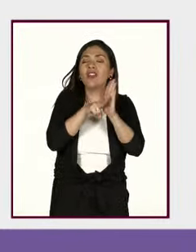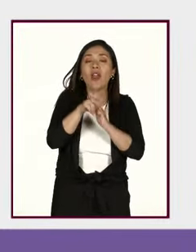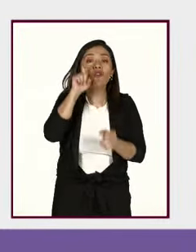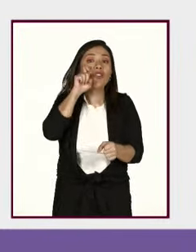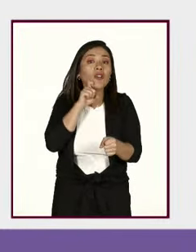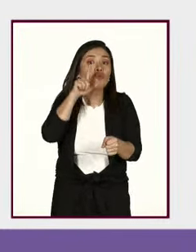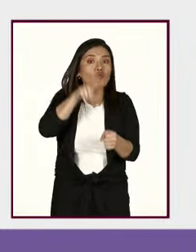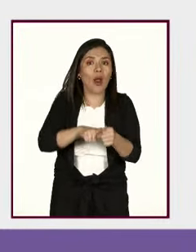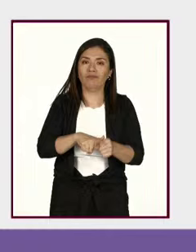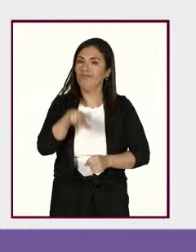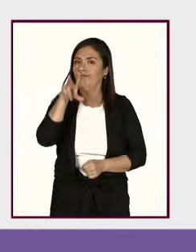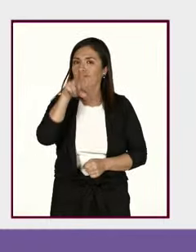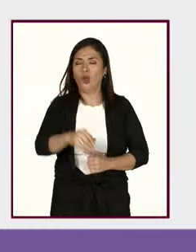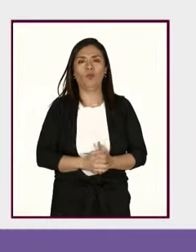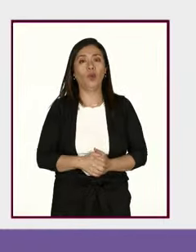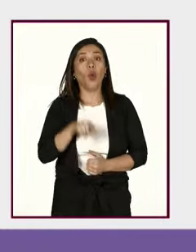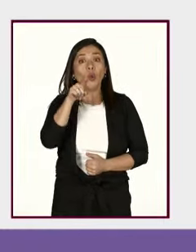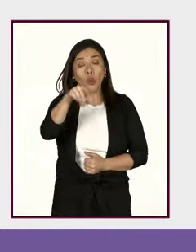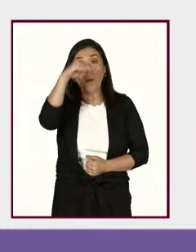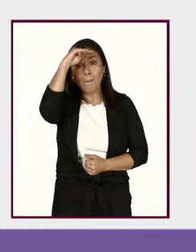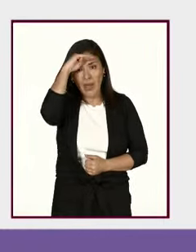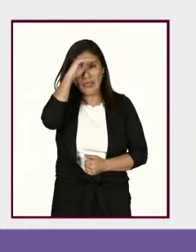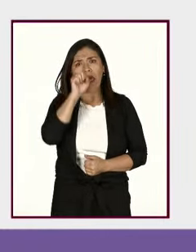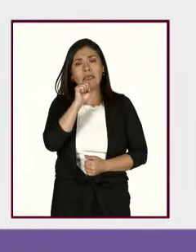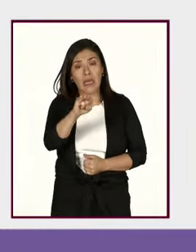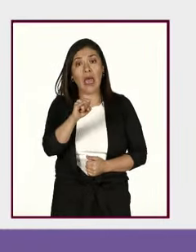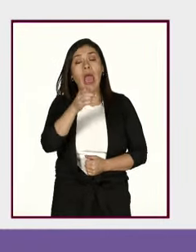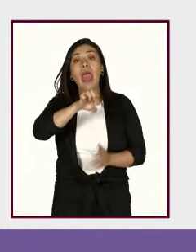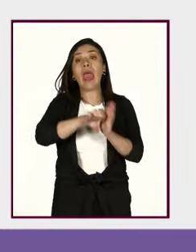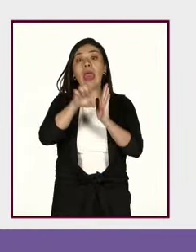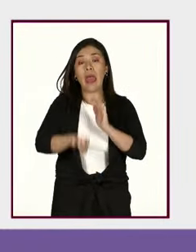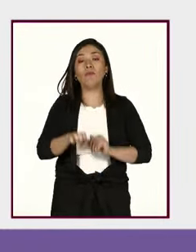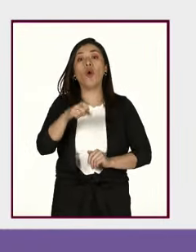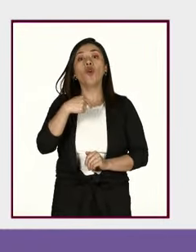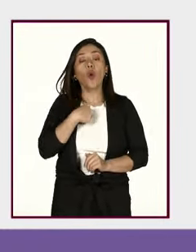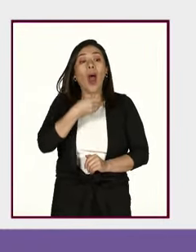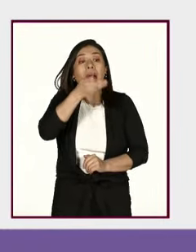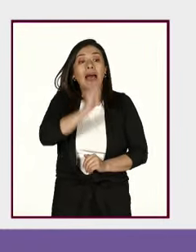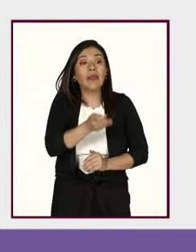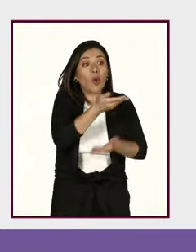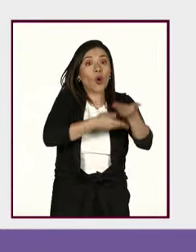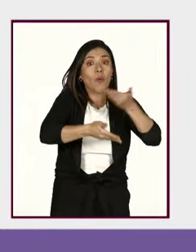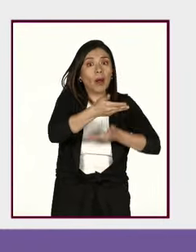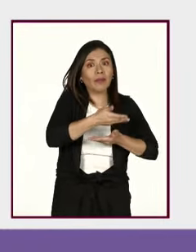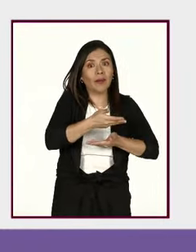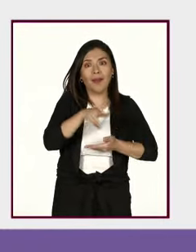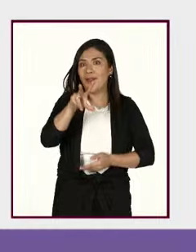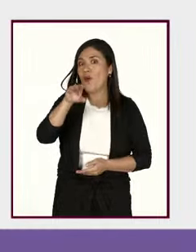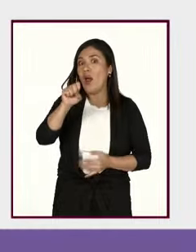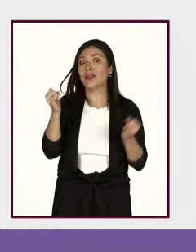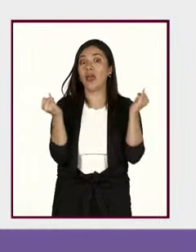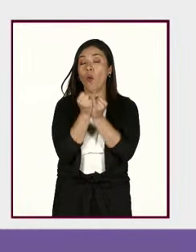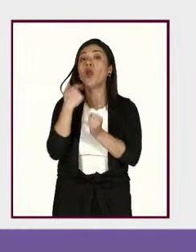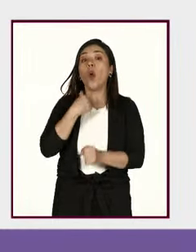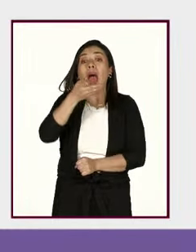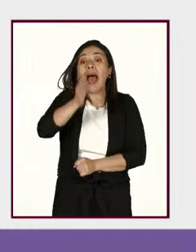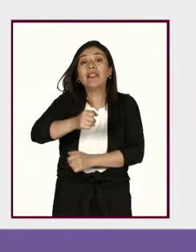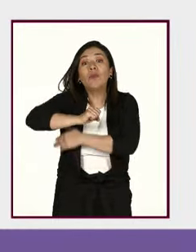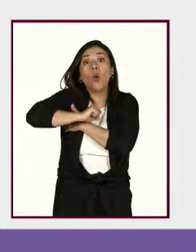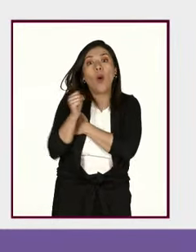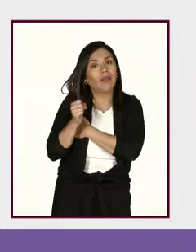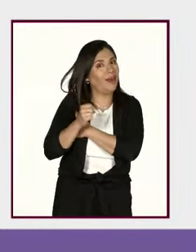de compartir no implica el consentimiento de almacenar ojo nosotras que